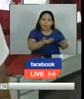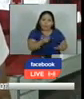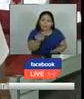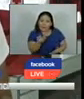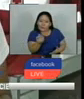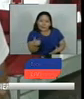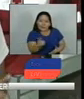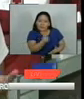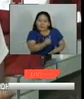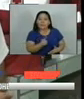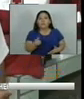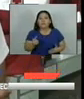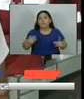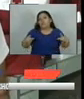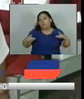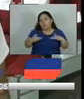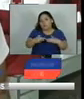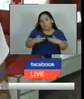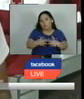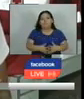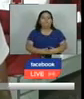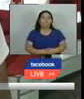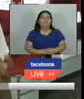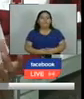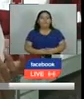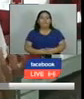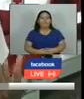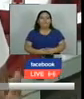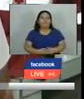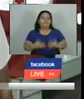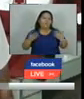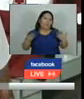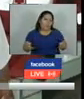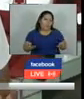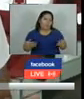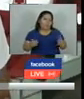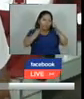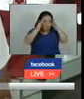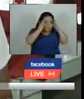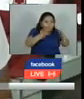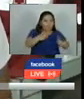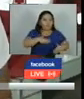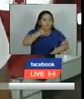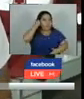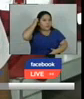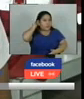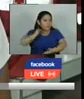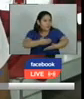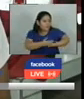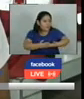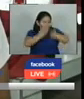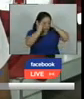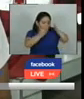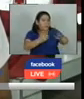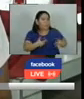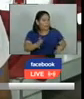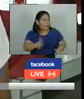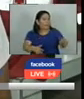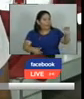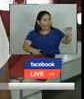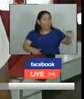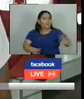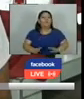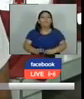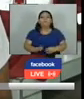necesita y a la vez pues estar pendiente de mi hijo verdad porque está algo pequeño